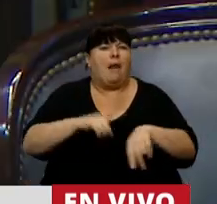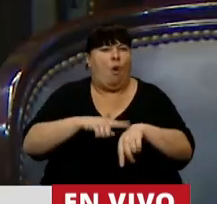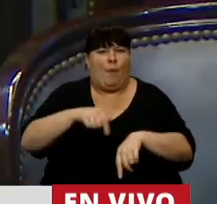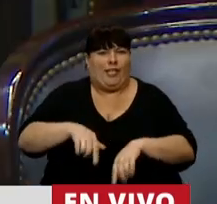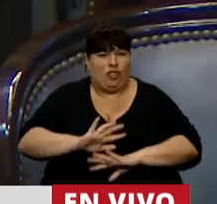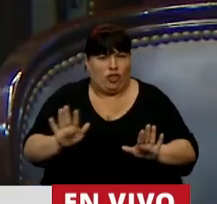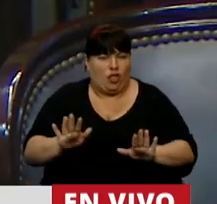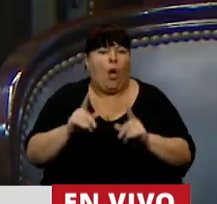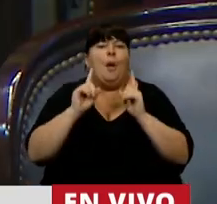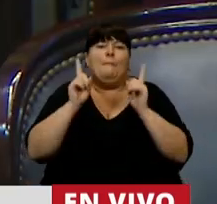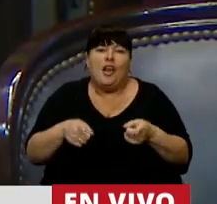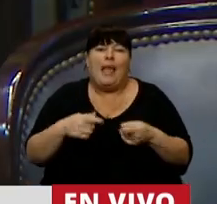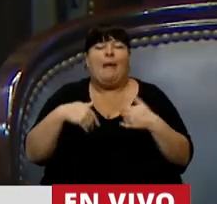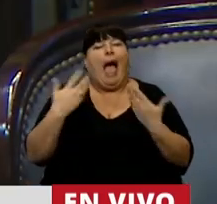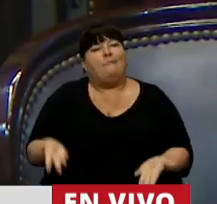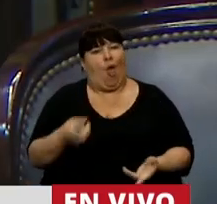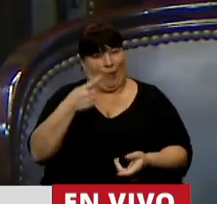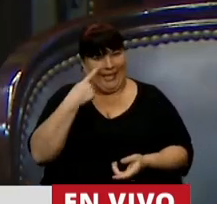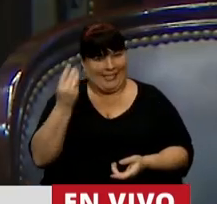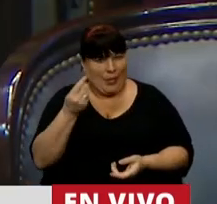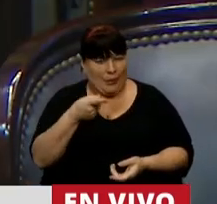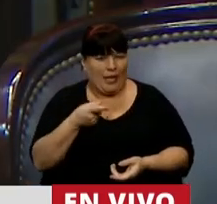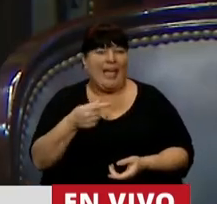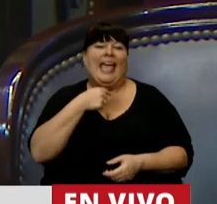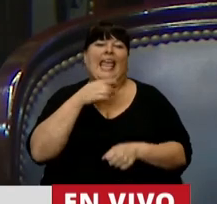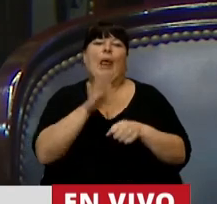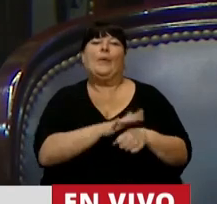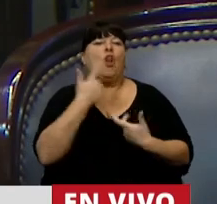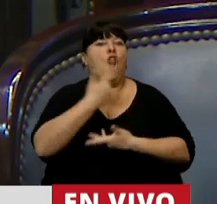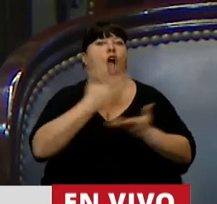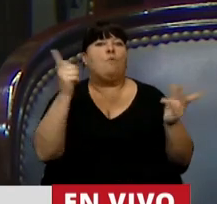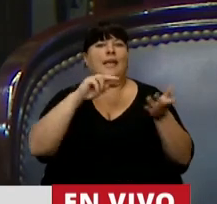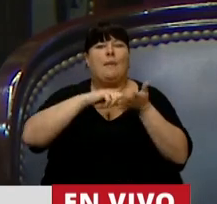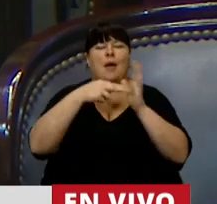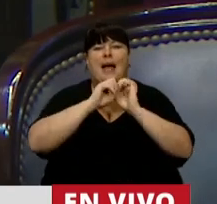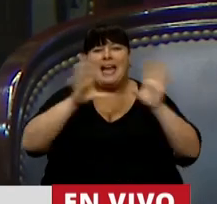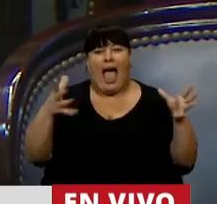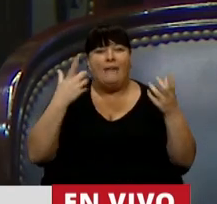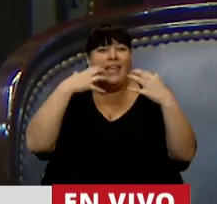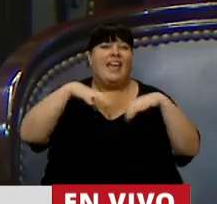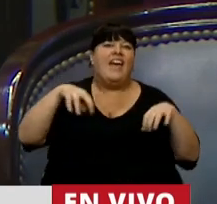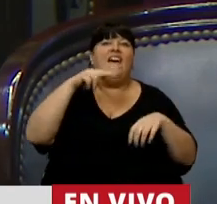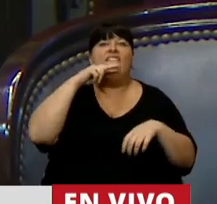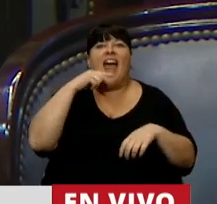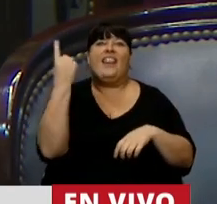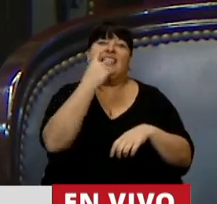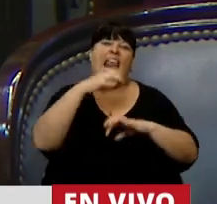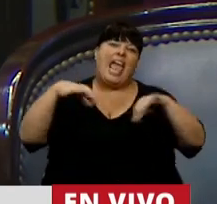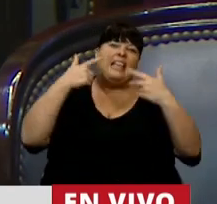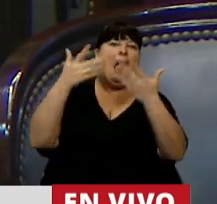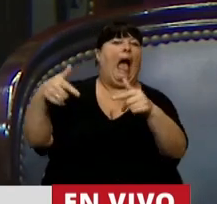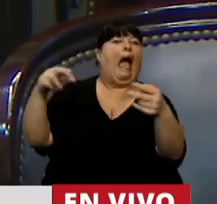pero también es oportunista. Quieren tapar la crisis en la grieta de verdes y celestes.